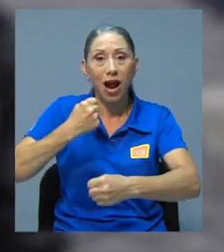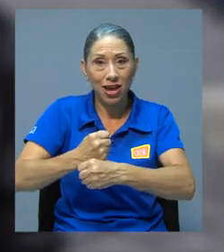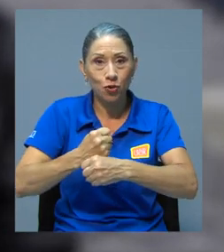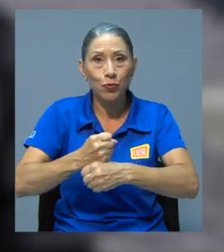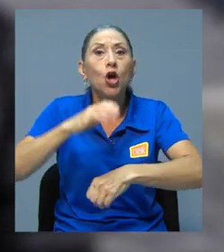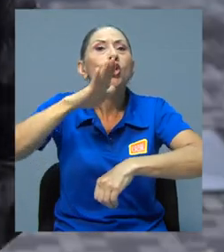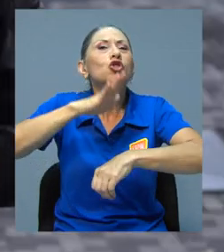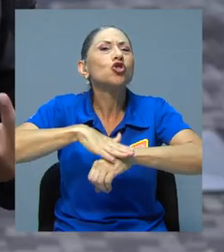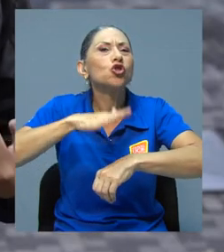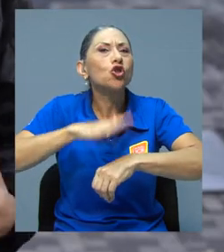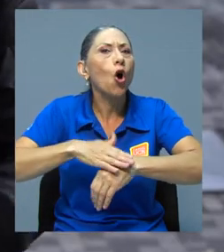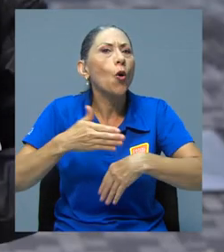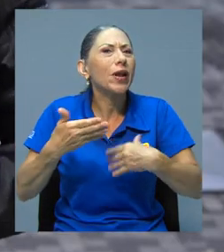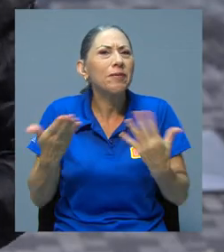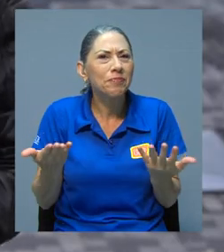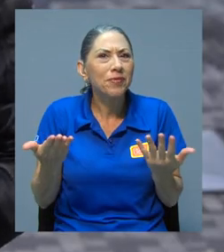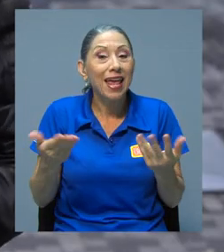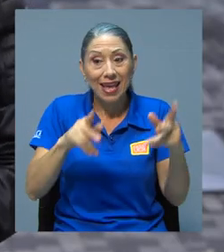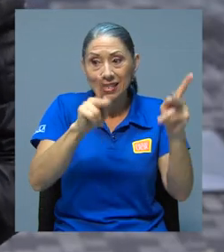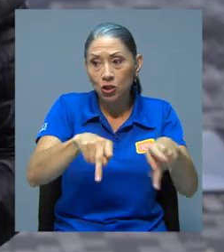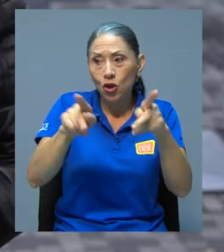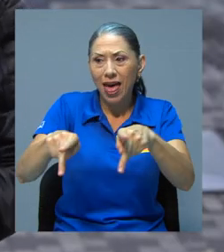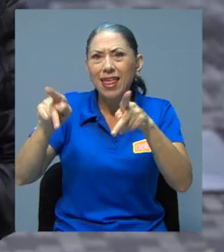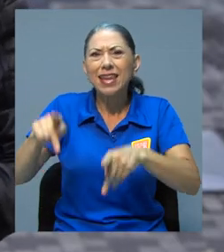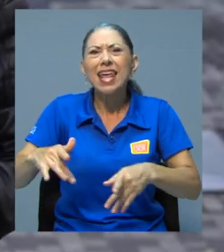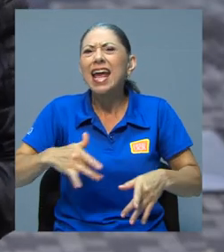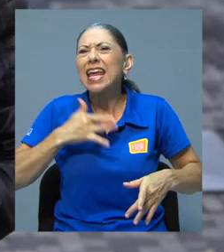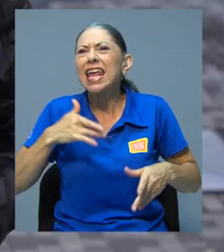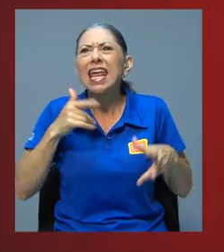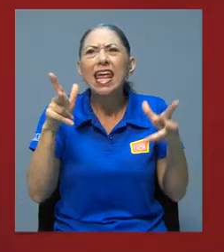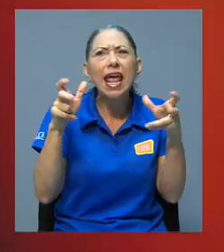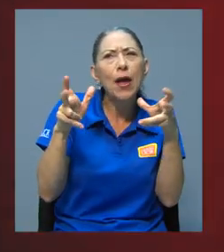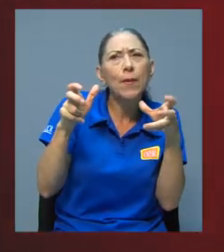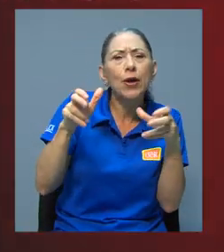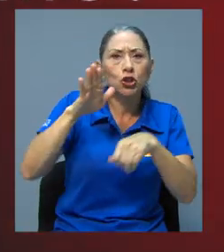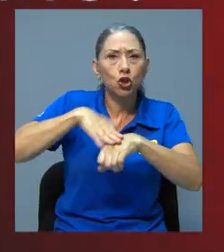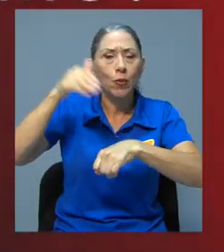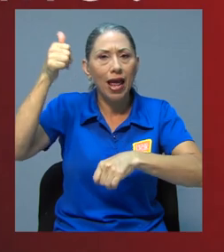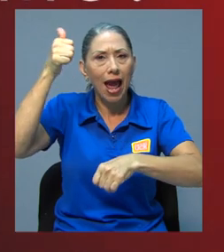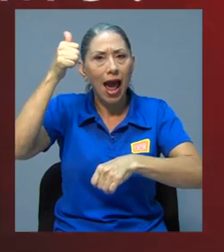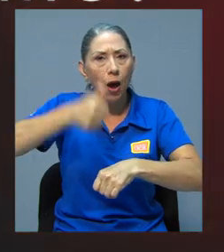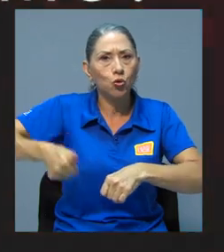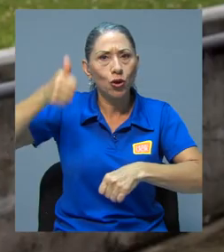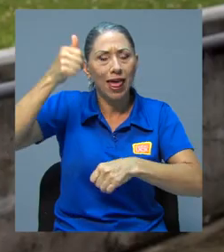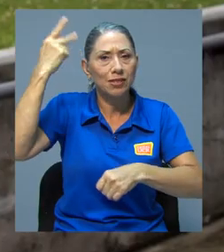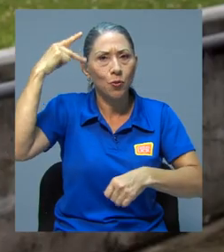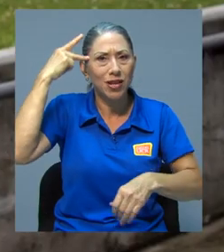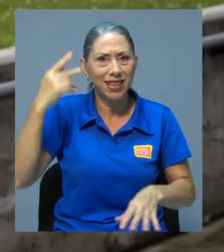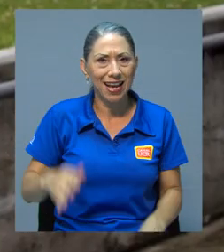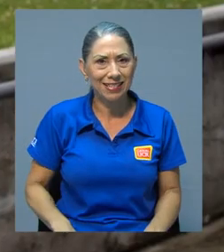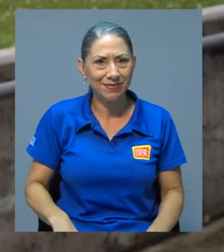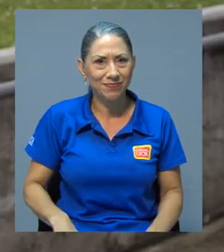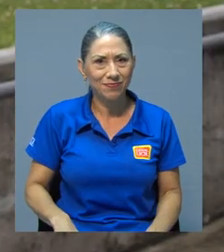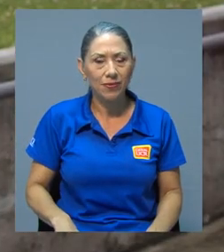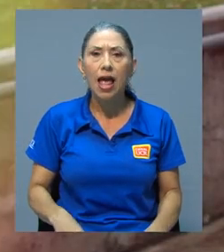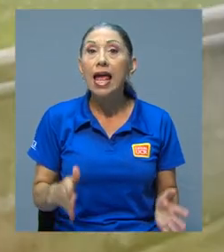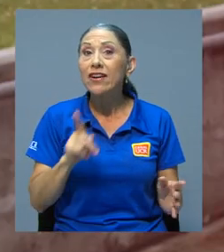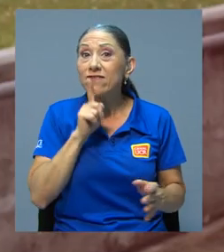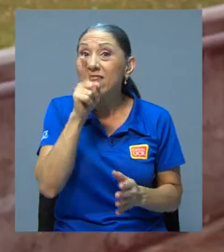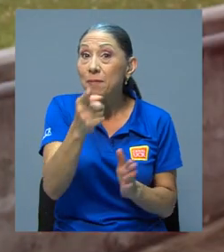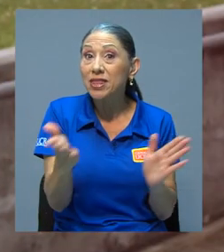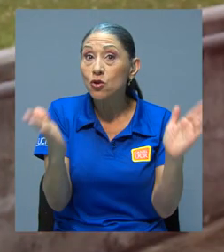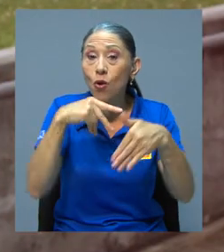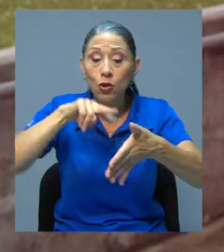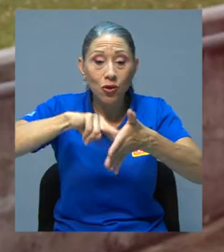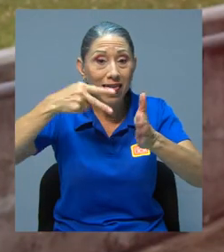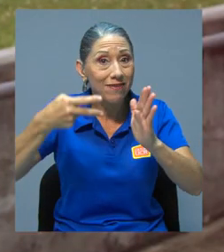sobre la percepción que le generan a la ciudadanía las autoridades políticas. Aunque no existe una